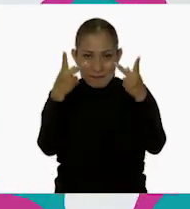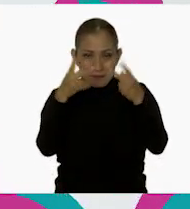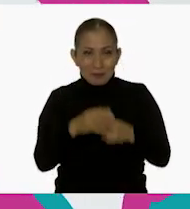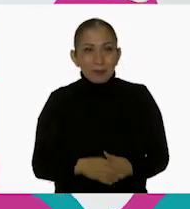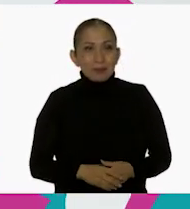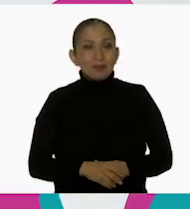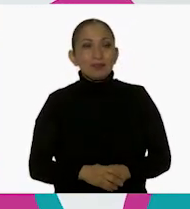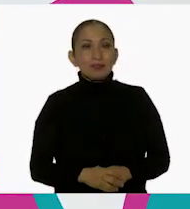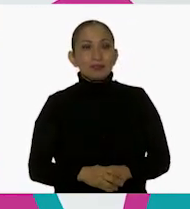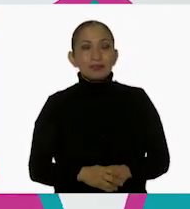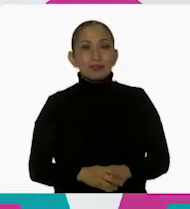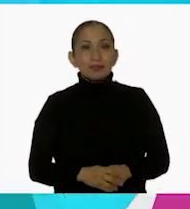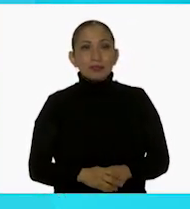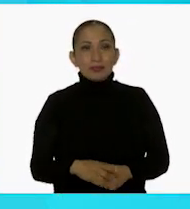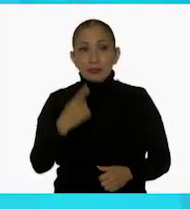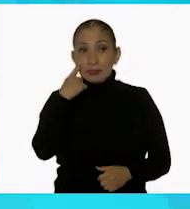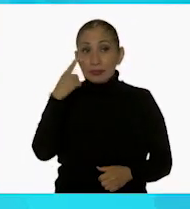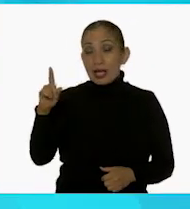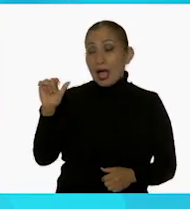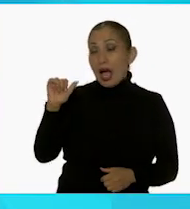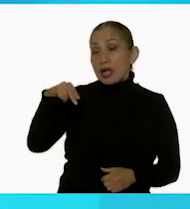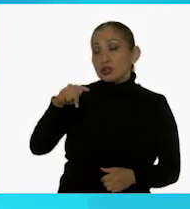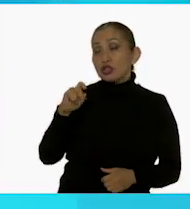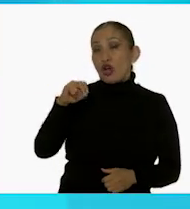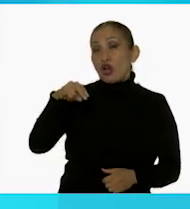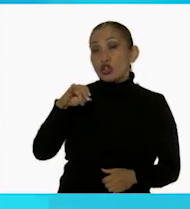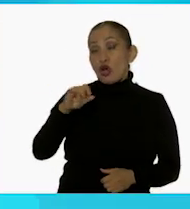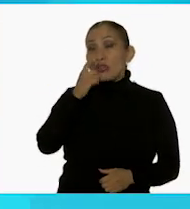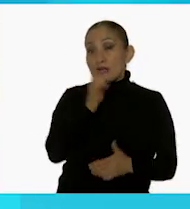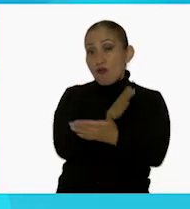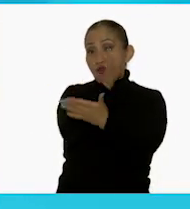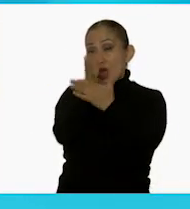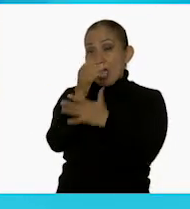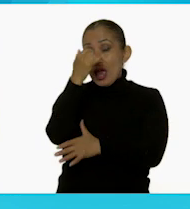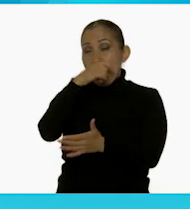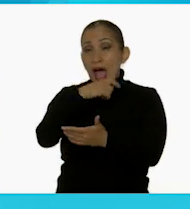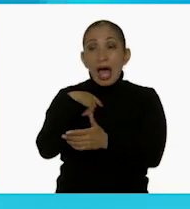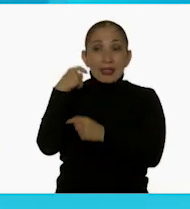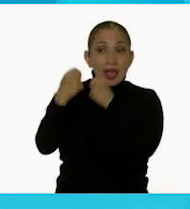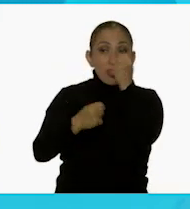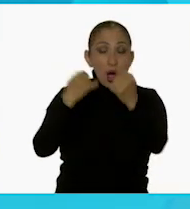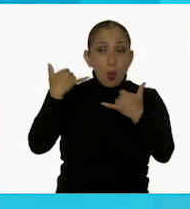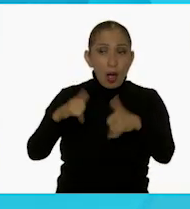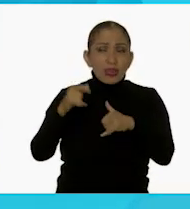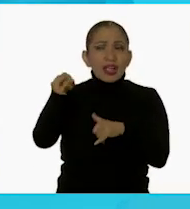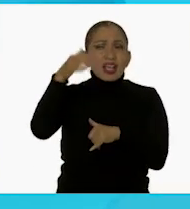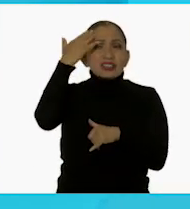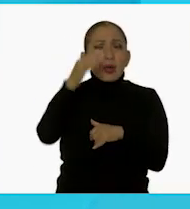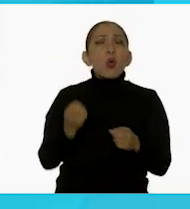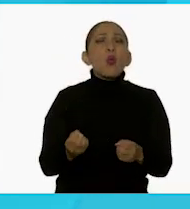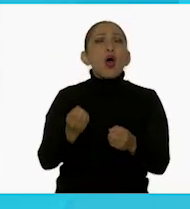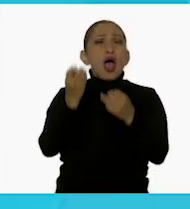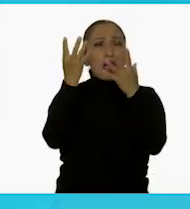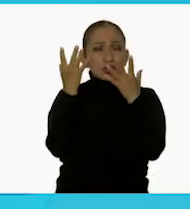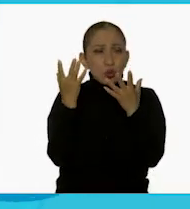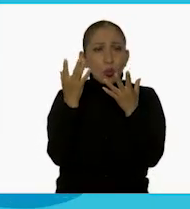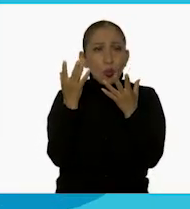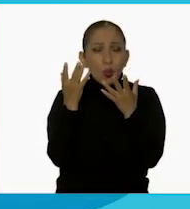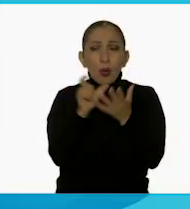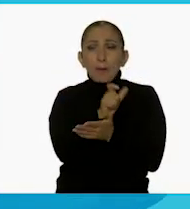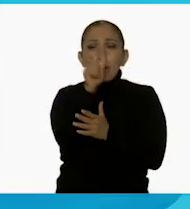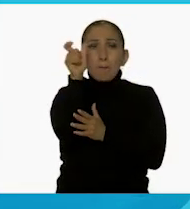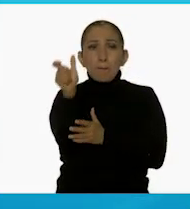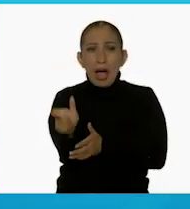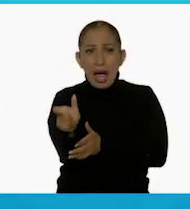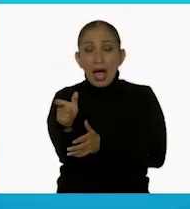Sí. Muy bien. Antonio dice que fue a la juguetería y él quiere saber cuánto puede